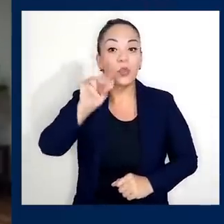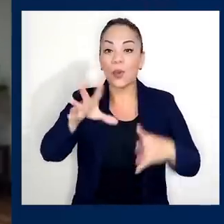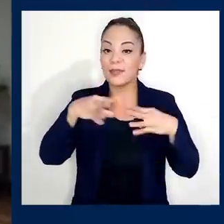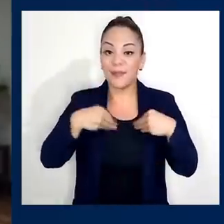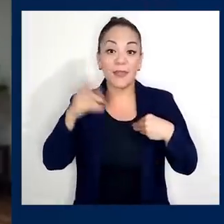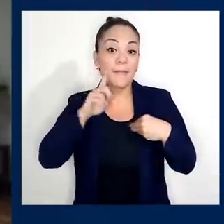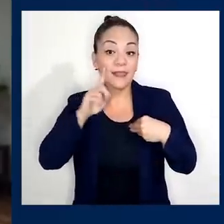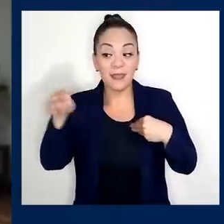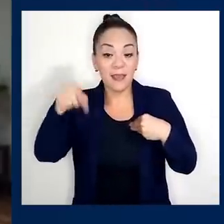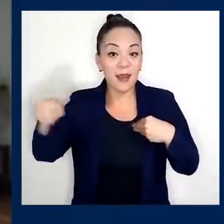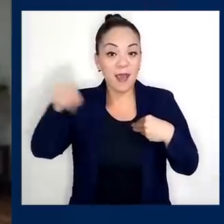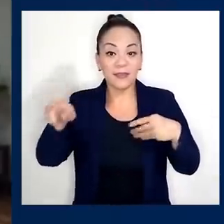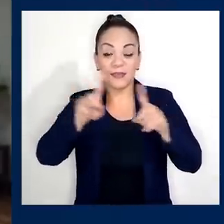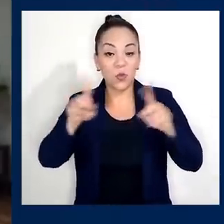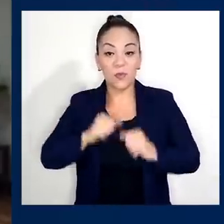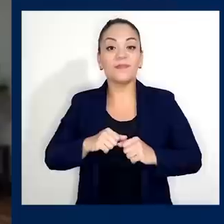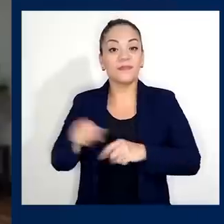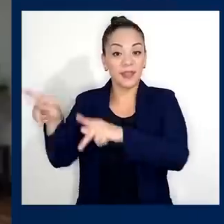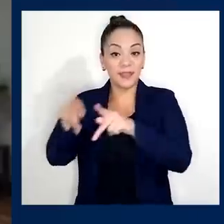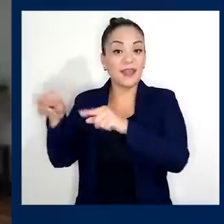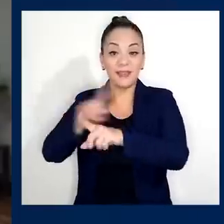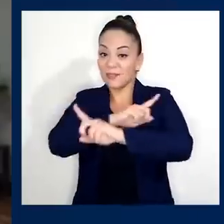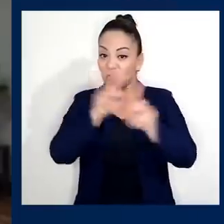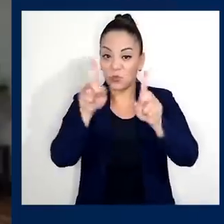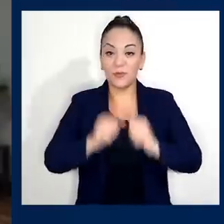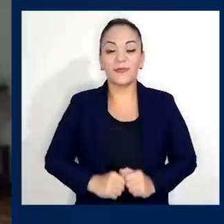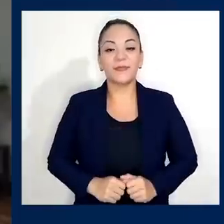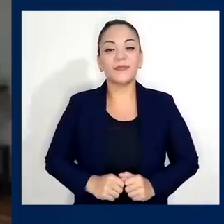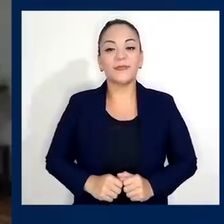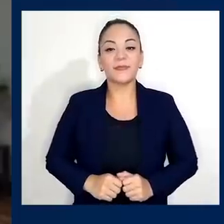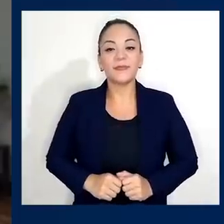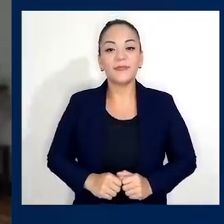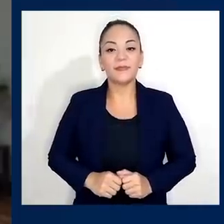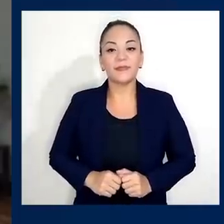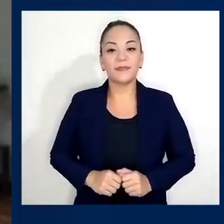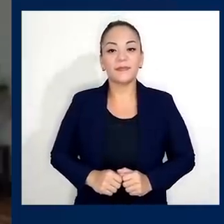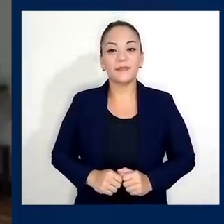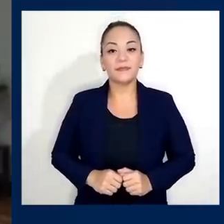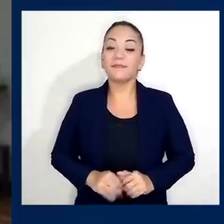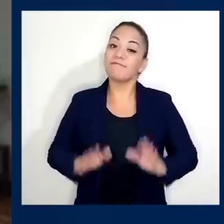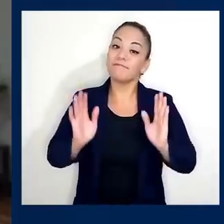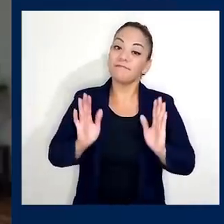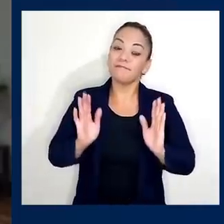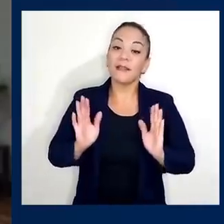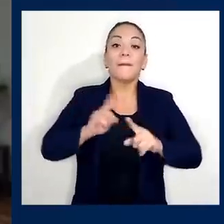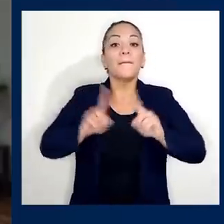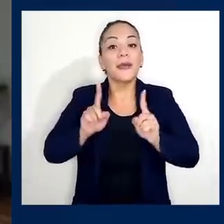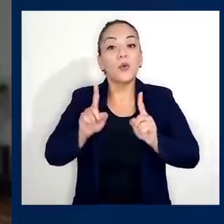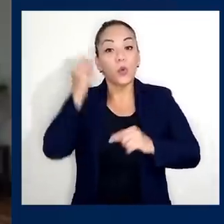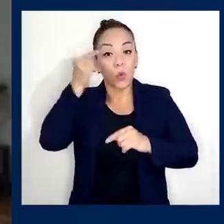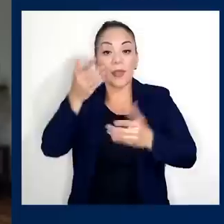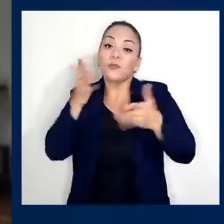por los voceros a sueldo de esas personas. Pero, hasta aquí puede llegar el gobierno.